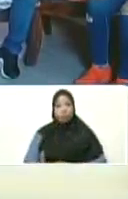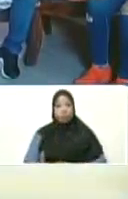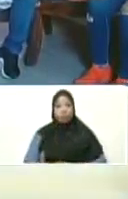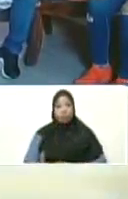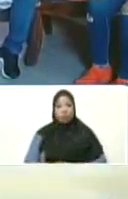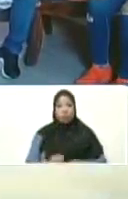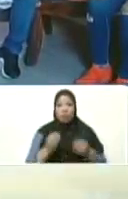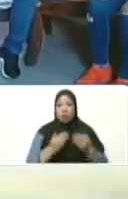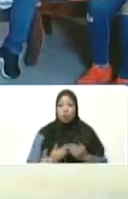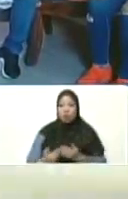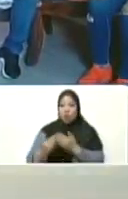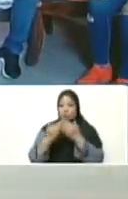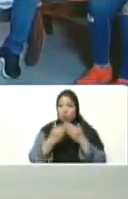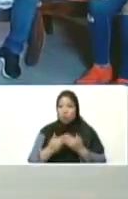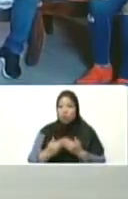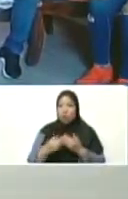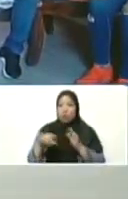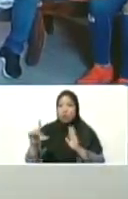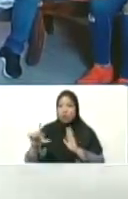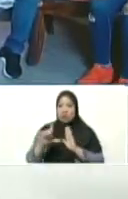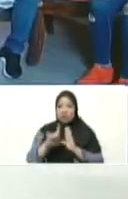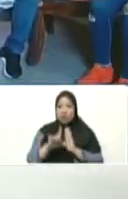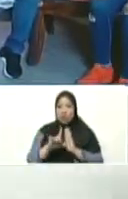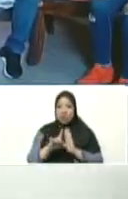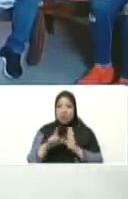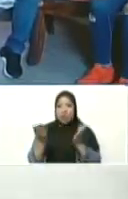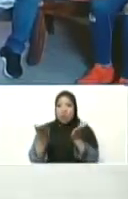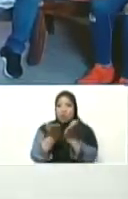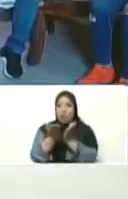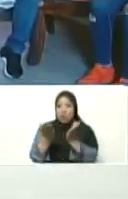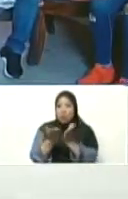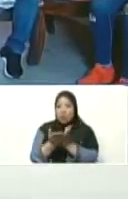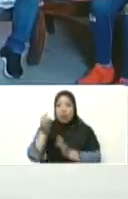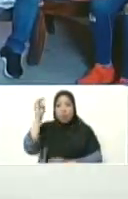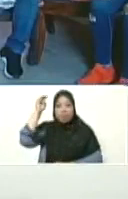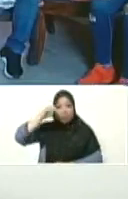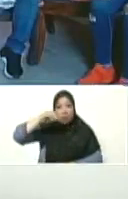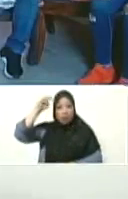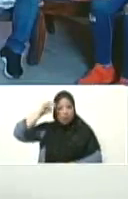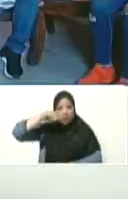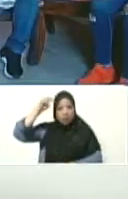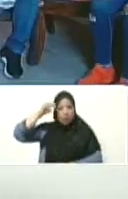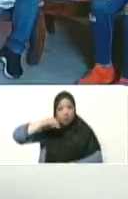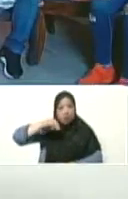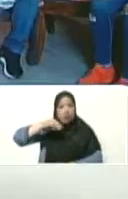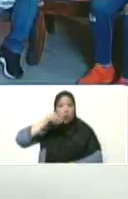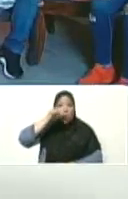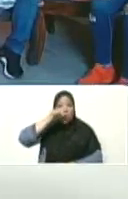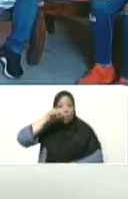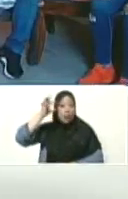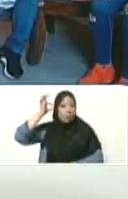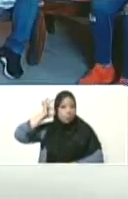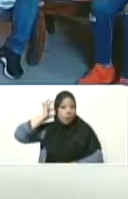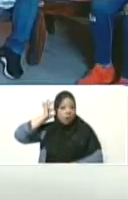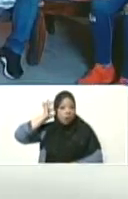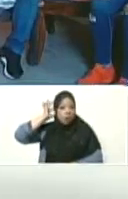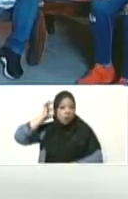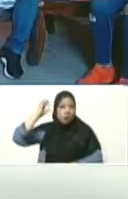los estudiantes de liceo de escuela para las maestras maestros poder enseñar